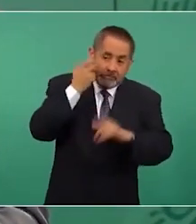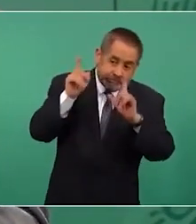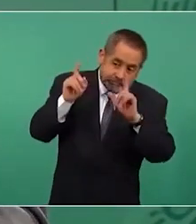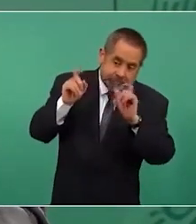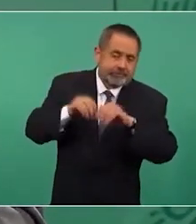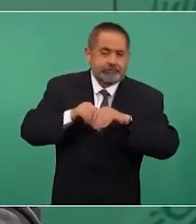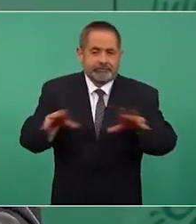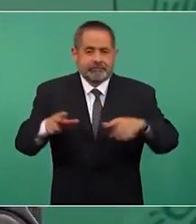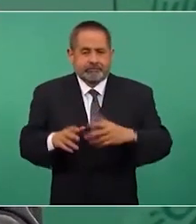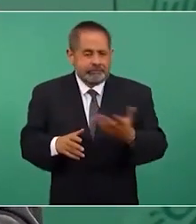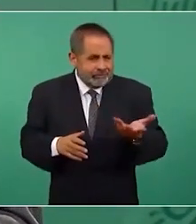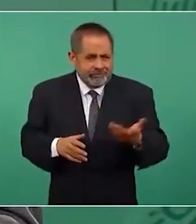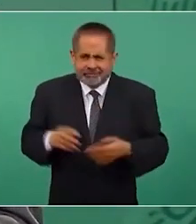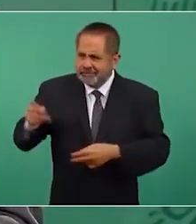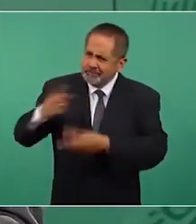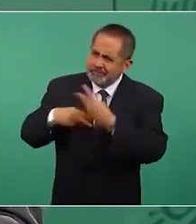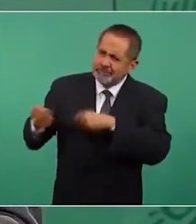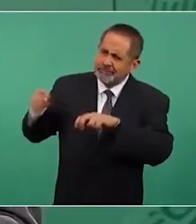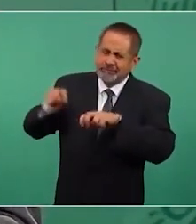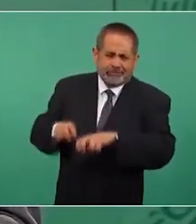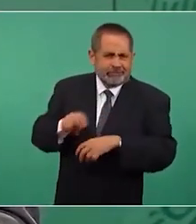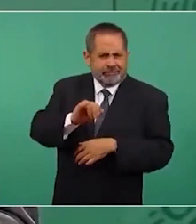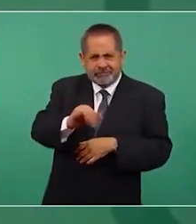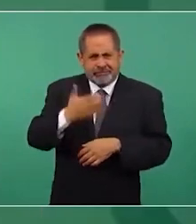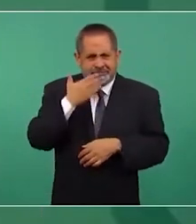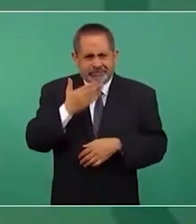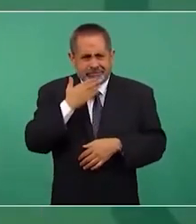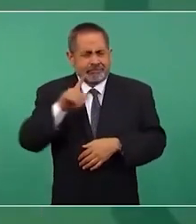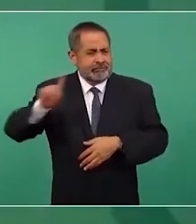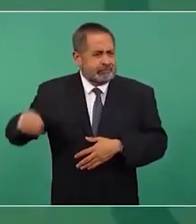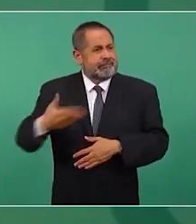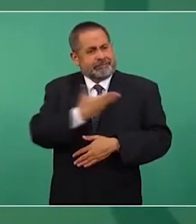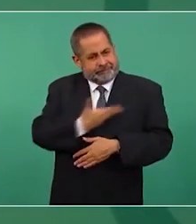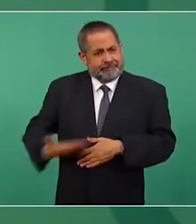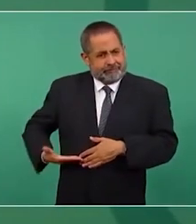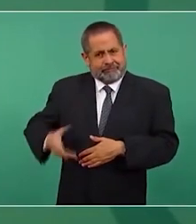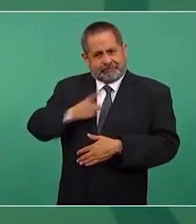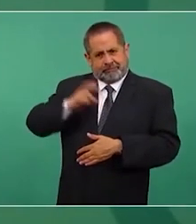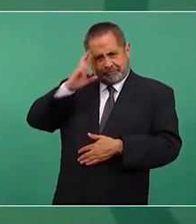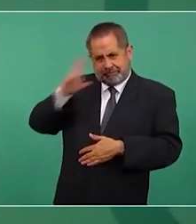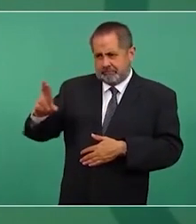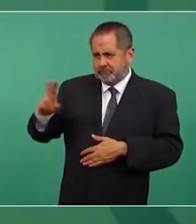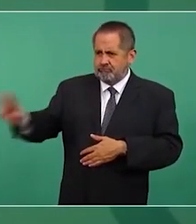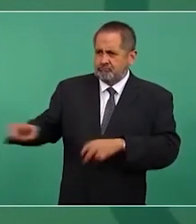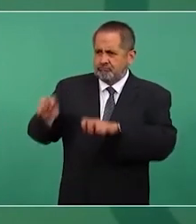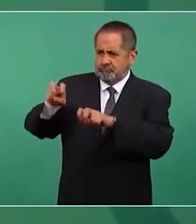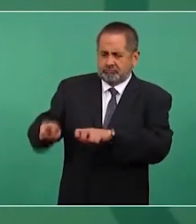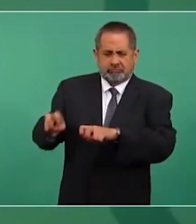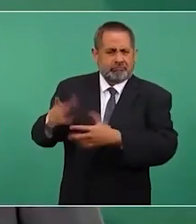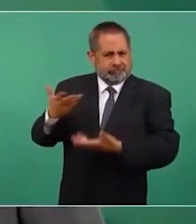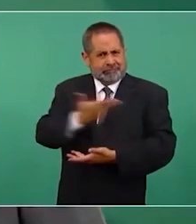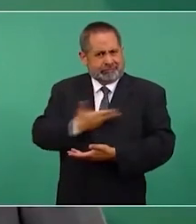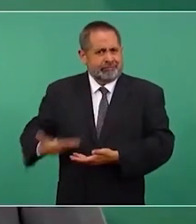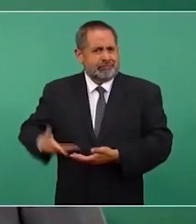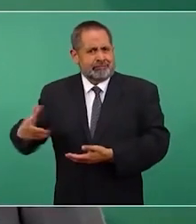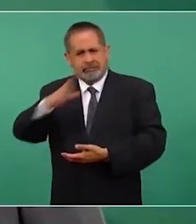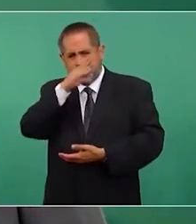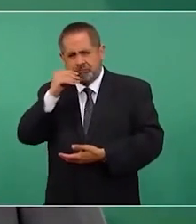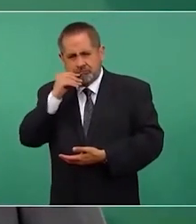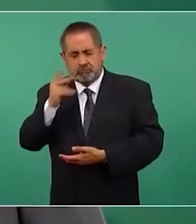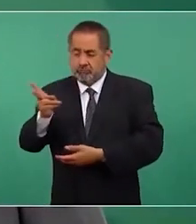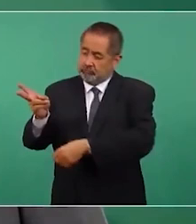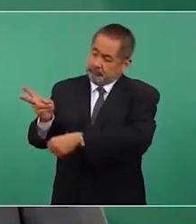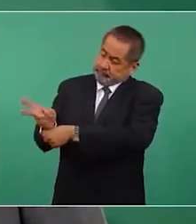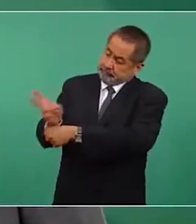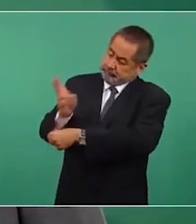tiene que ser porque es el presidente de la República de Cuba que fue